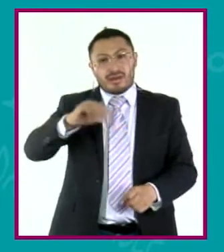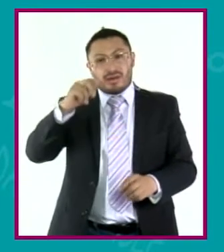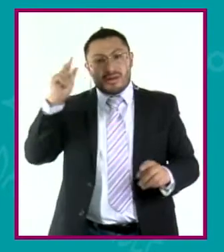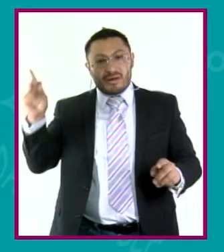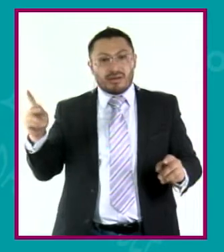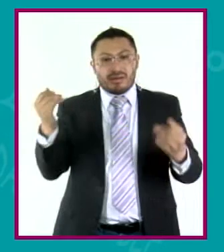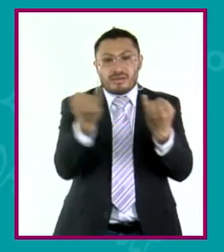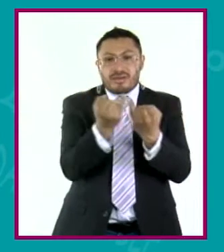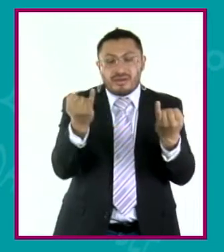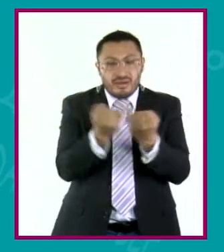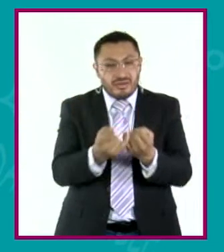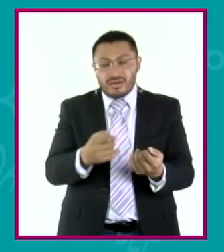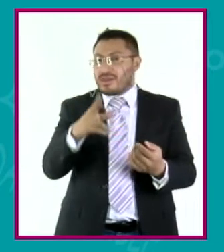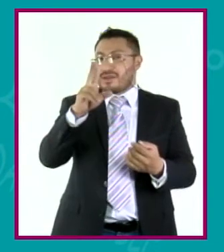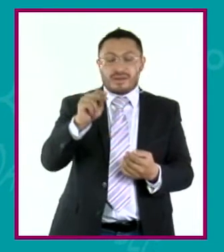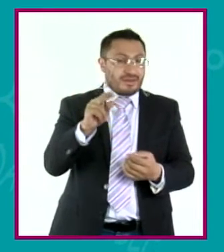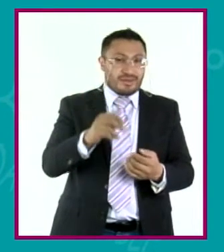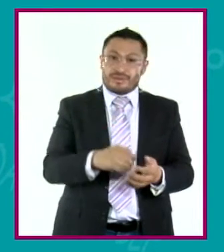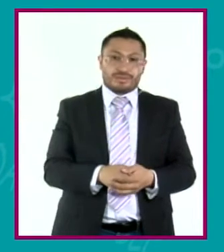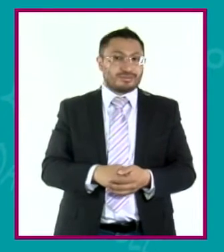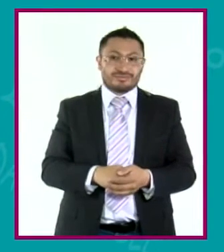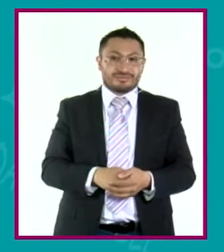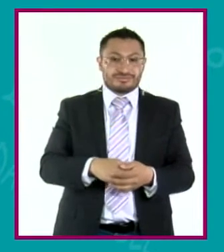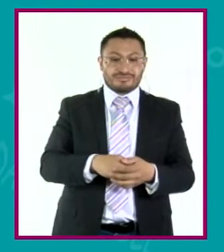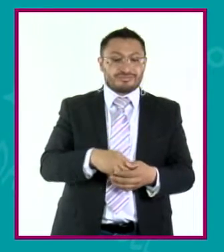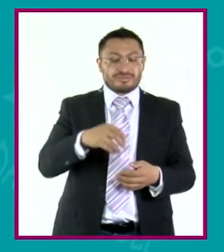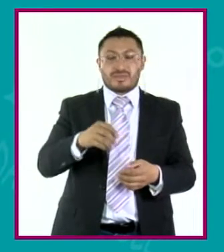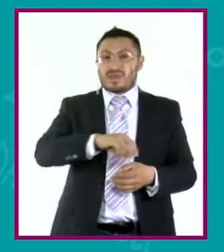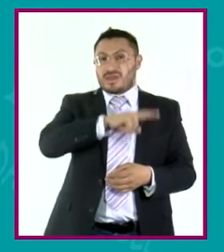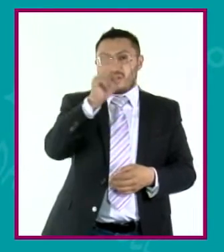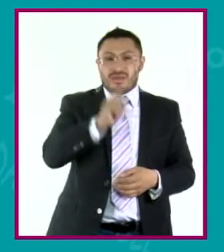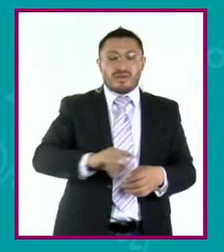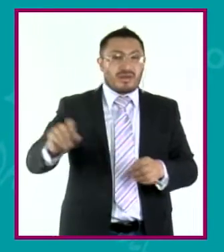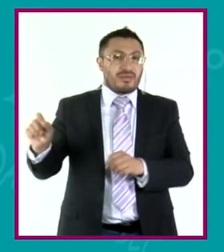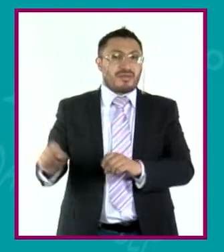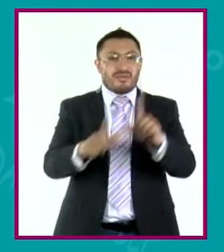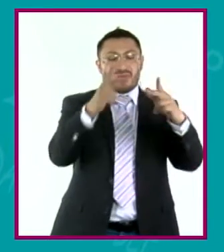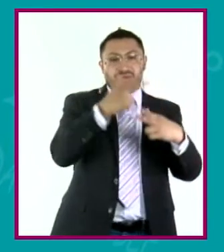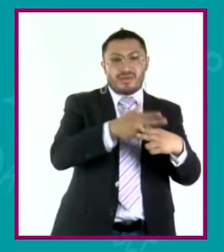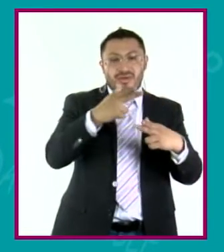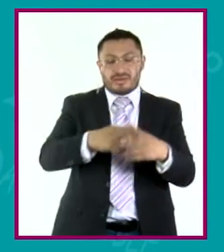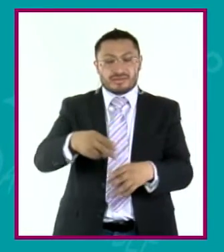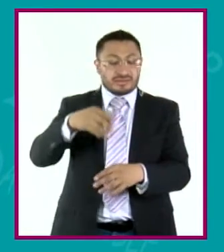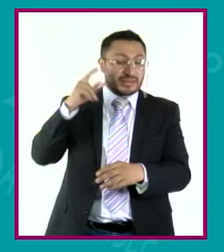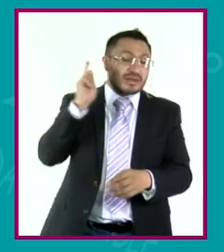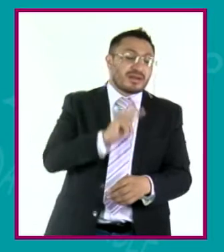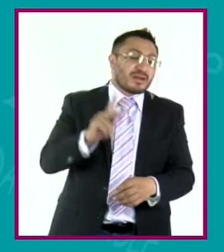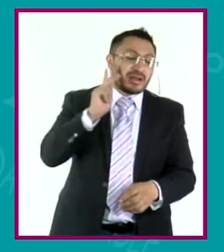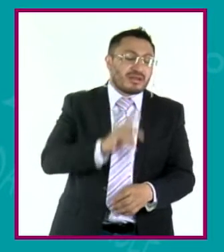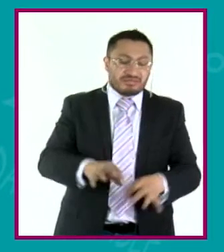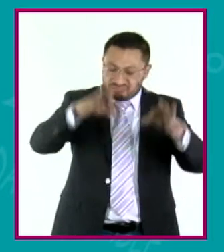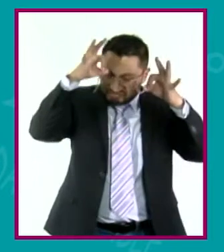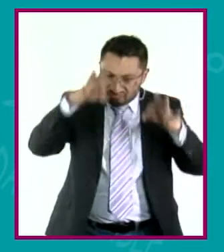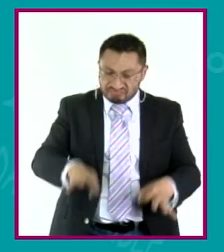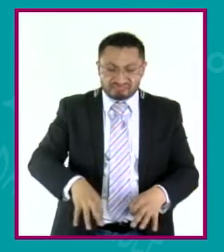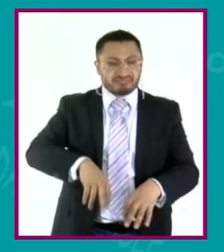volumen de trabajo que nos legó. Gauss nunca publicaba hasta tener las demostraciones lo más rigurosas posible.